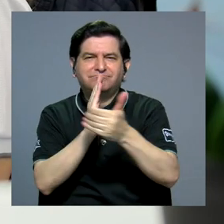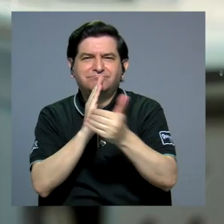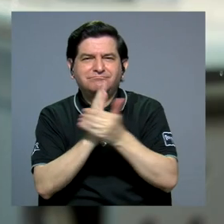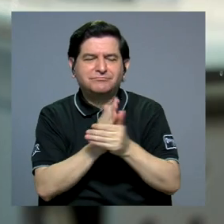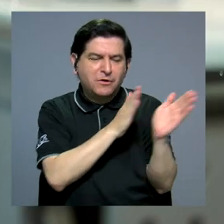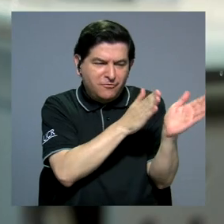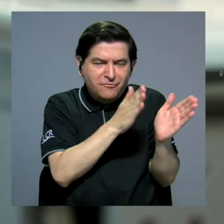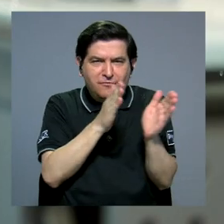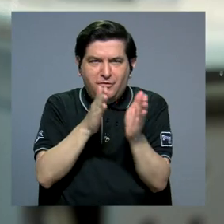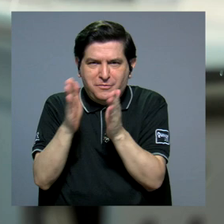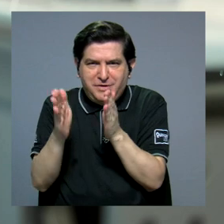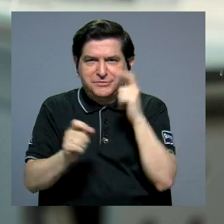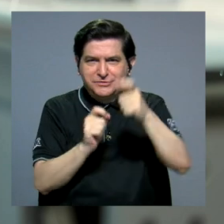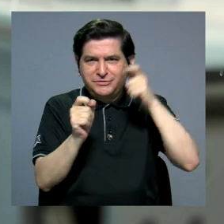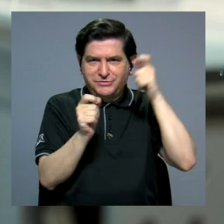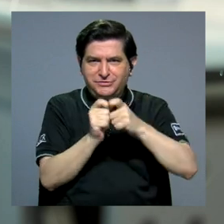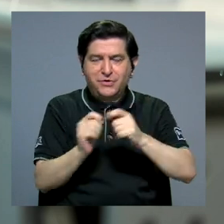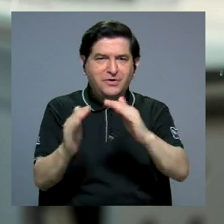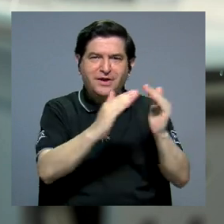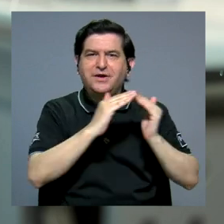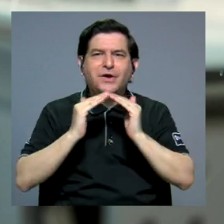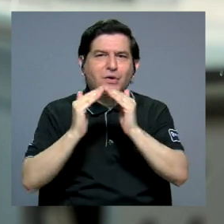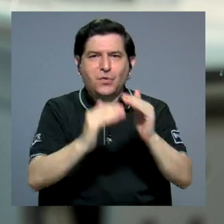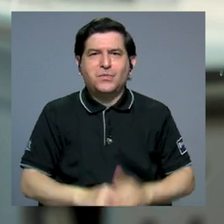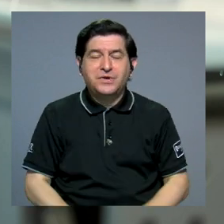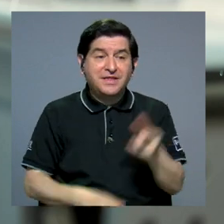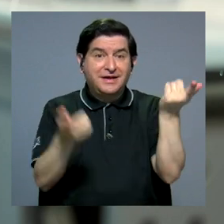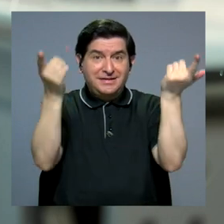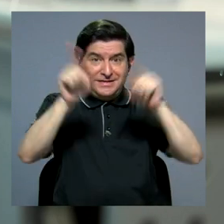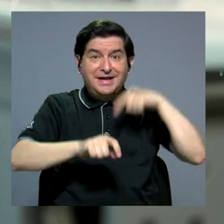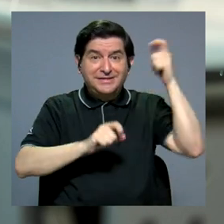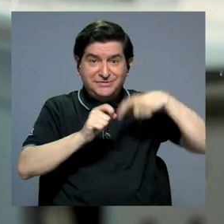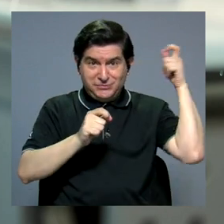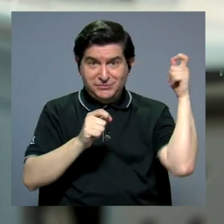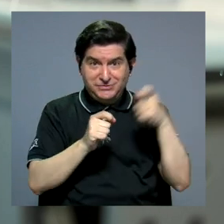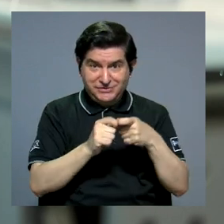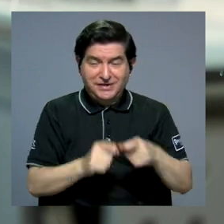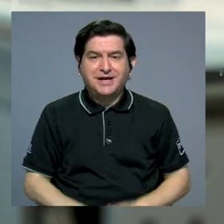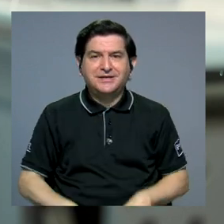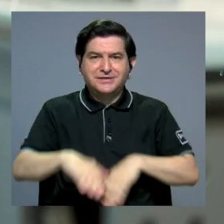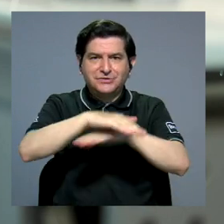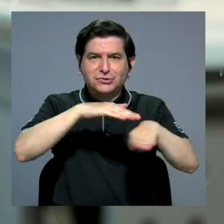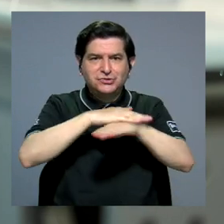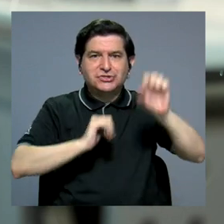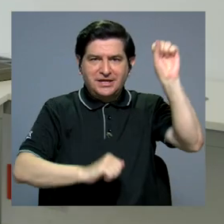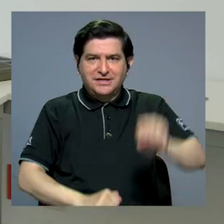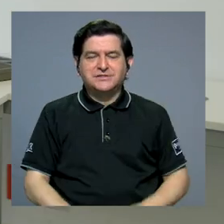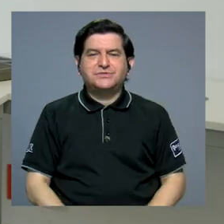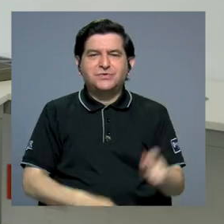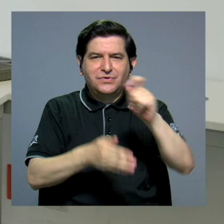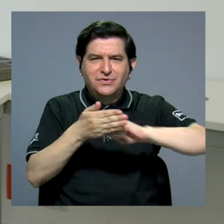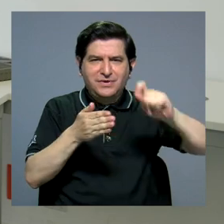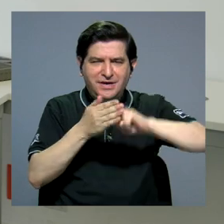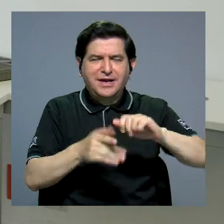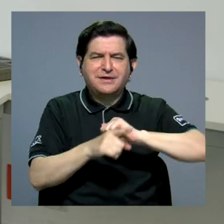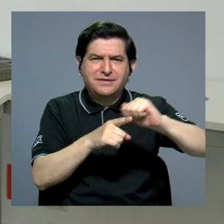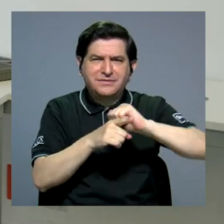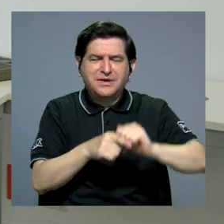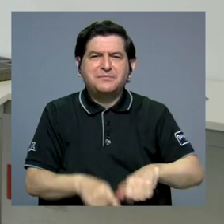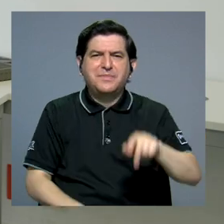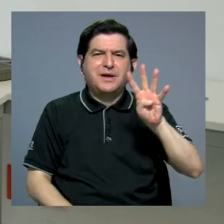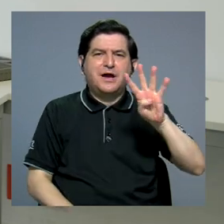capacidades, formación precisamente a las comunidades como en este caso específico de la sede del sur. La Academia ha